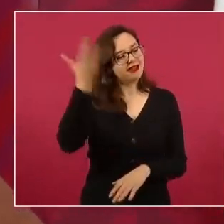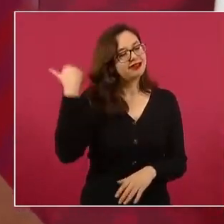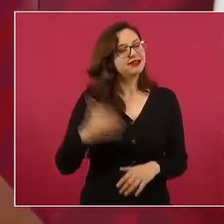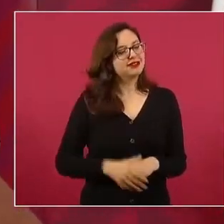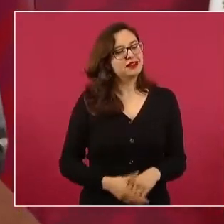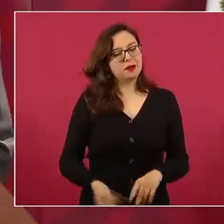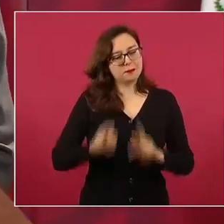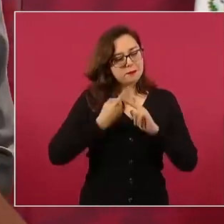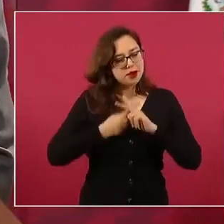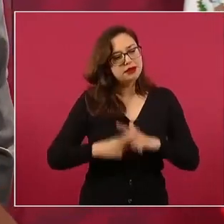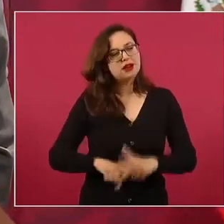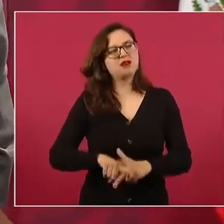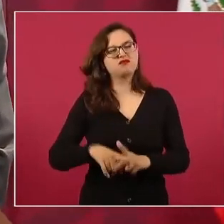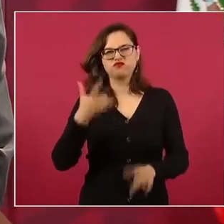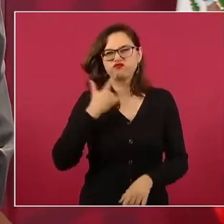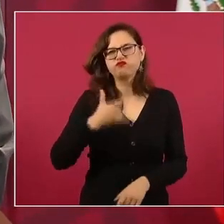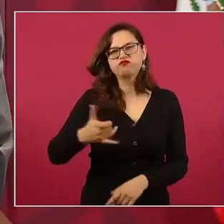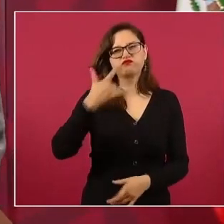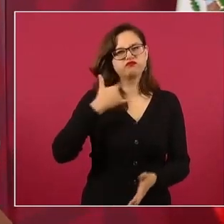candidato?